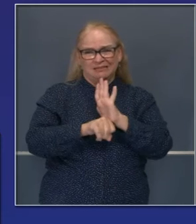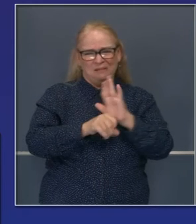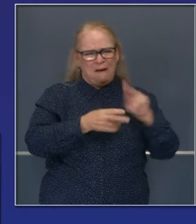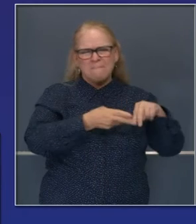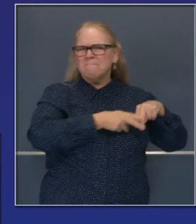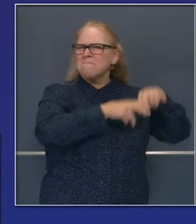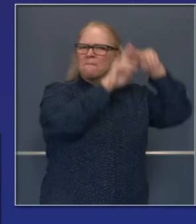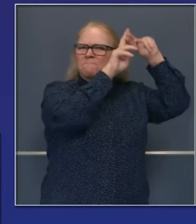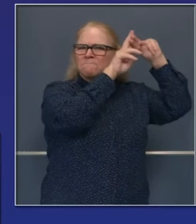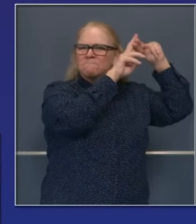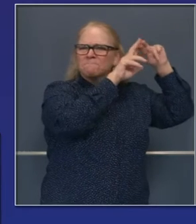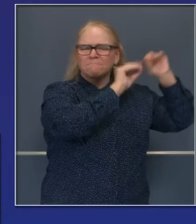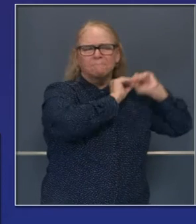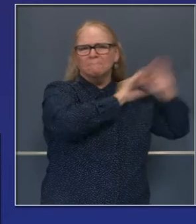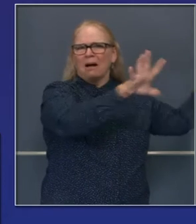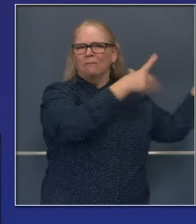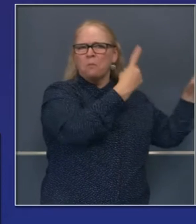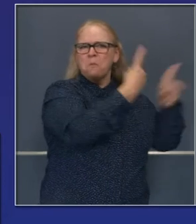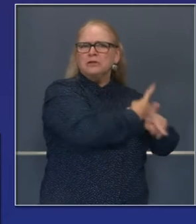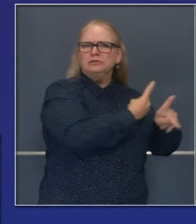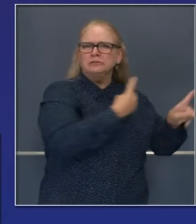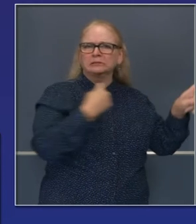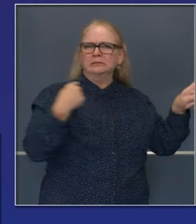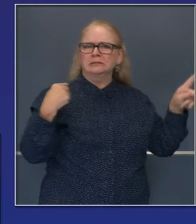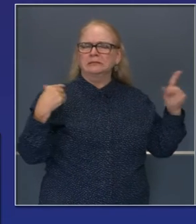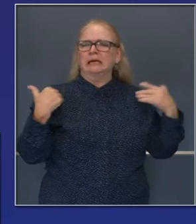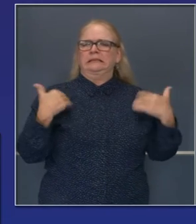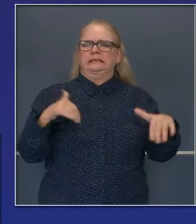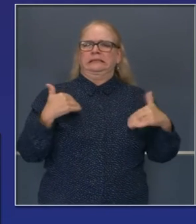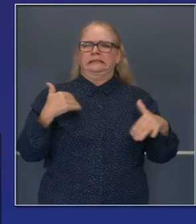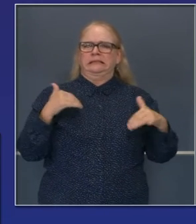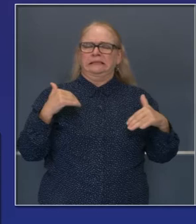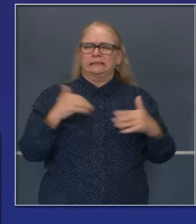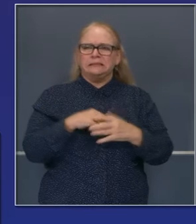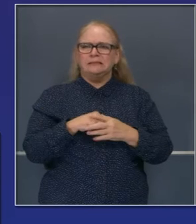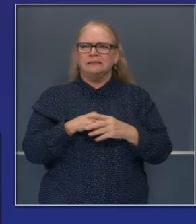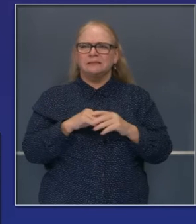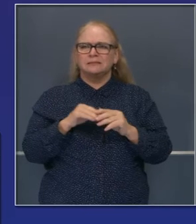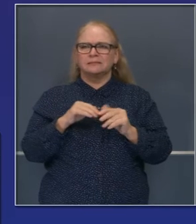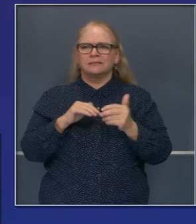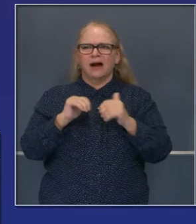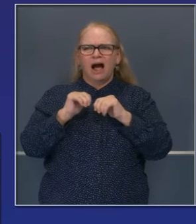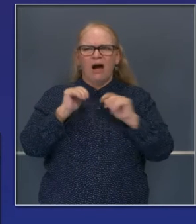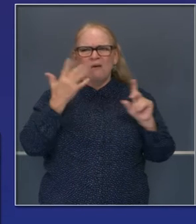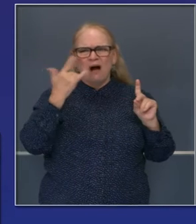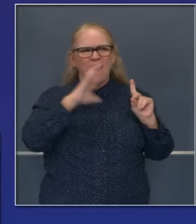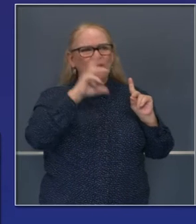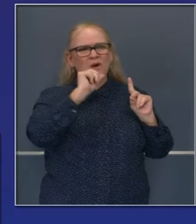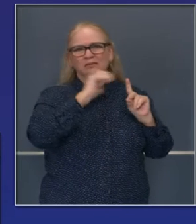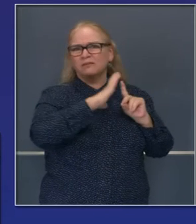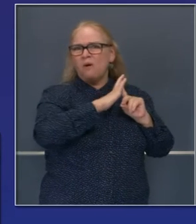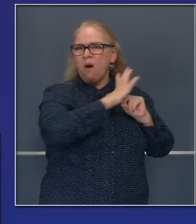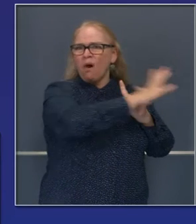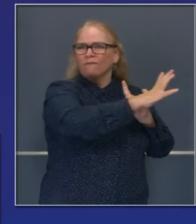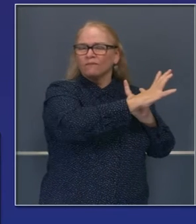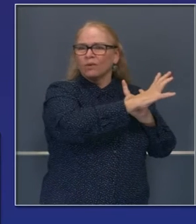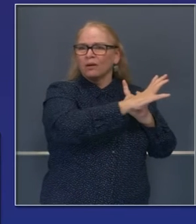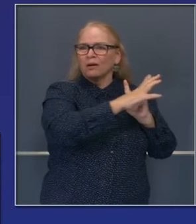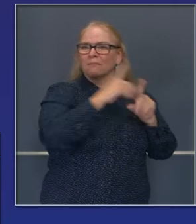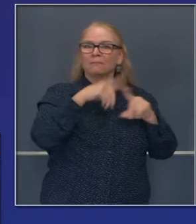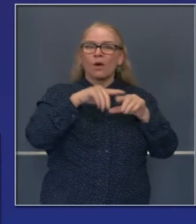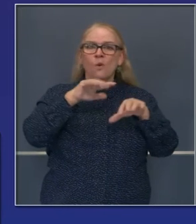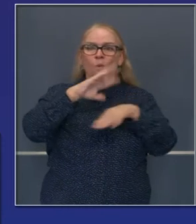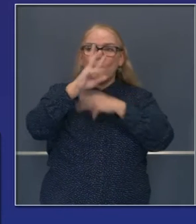aumento en los índices de transmisión de COVID-19. Por cierto, no solo a lo ancho del país, esto se ve